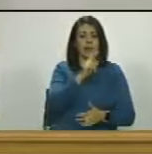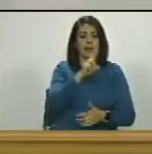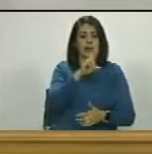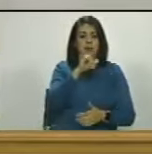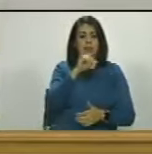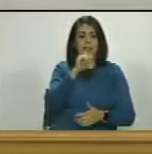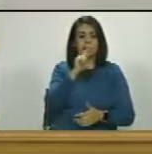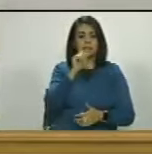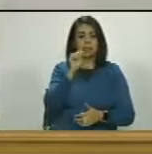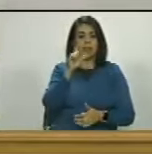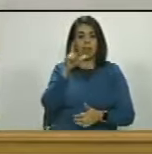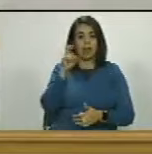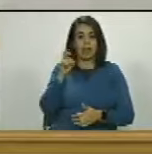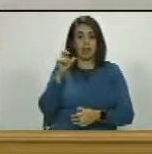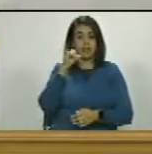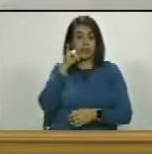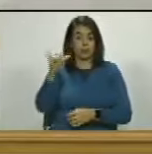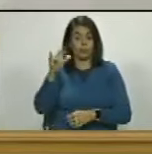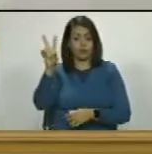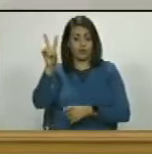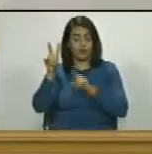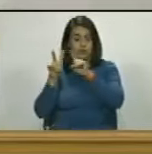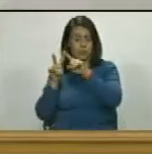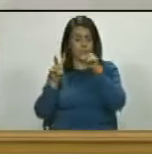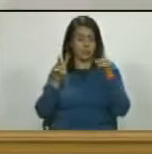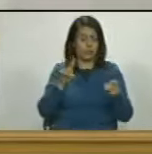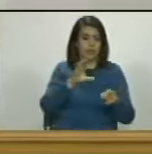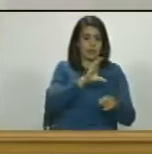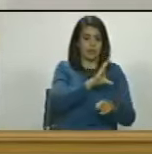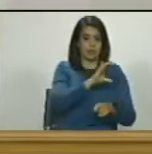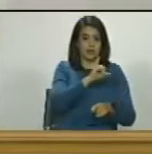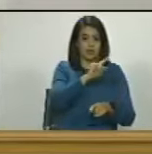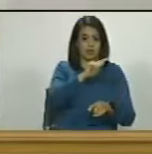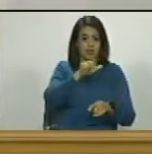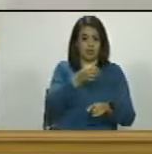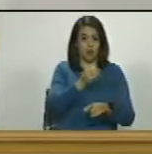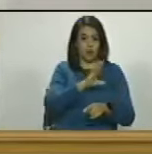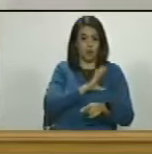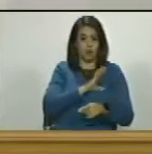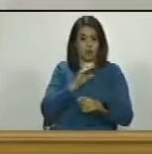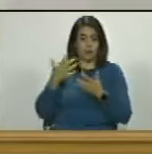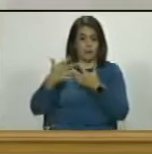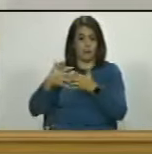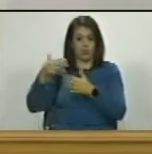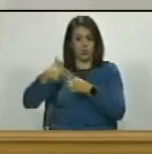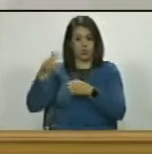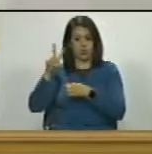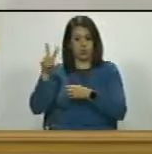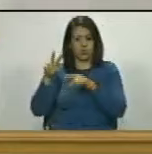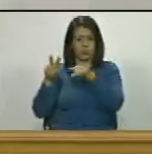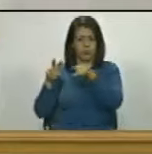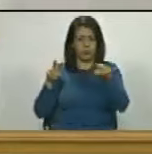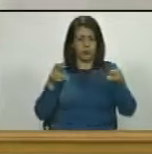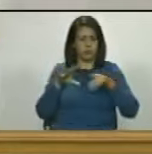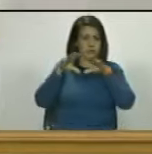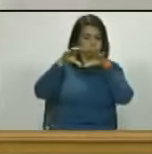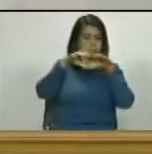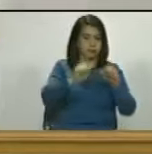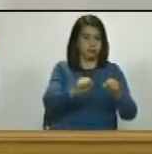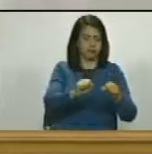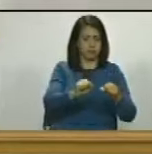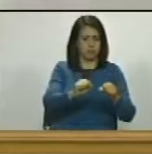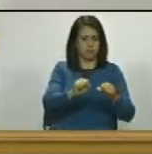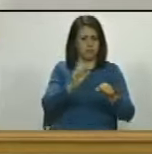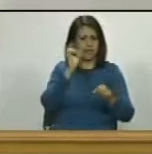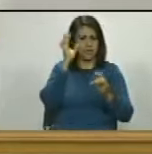Venezuela y como Cidgo es propiedad de petróleos de Venezuela entonces Cristalex podía ir contra Cidgo